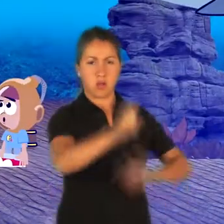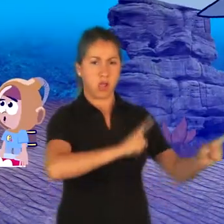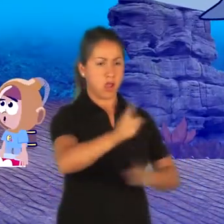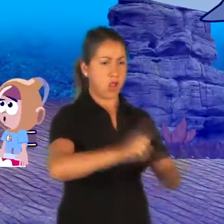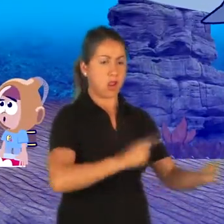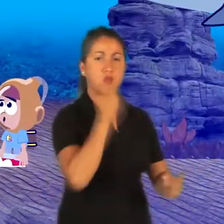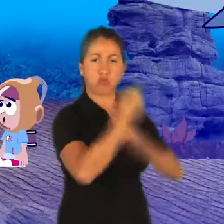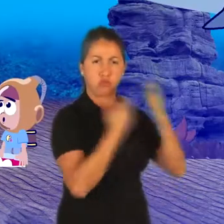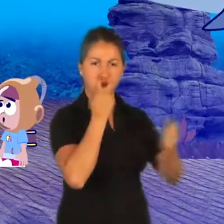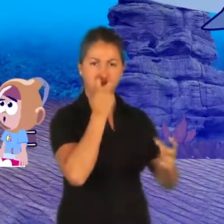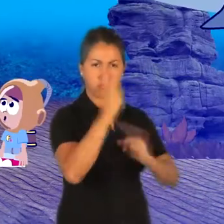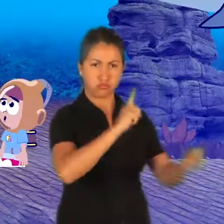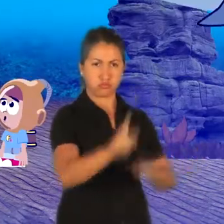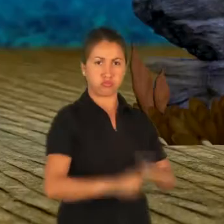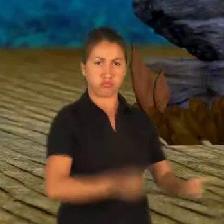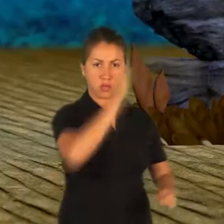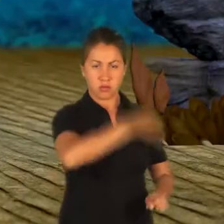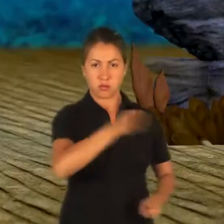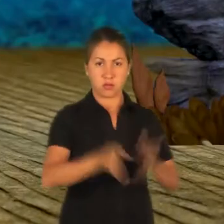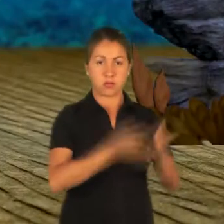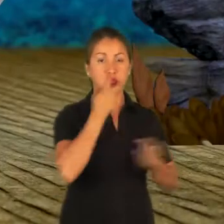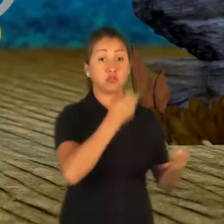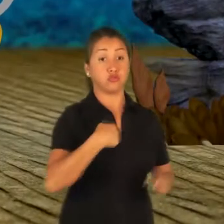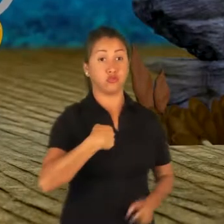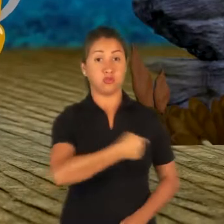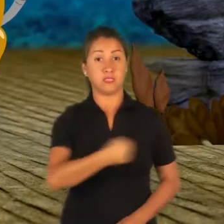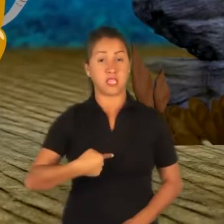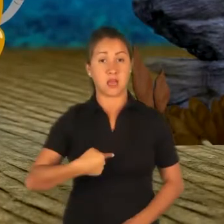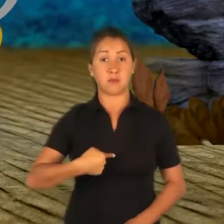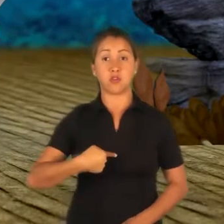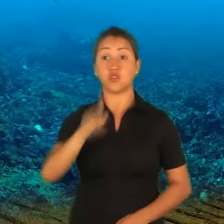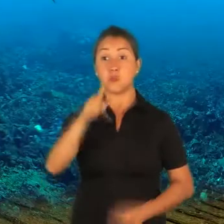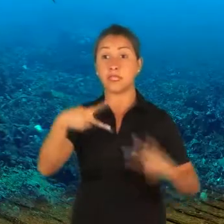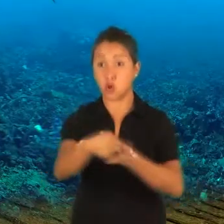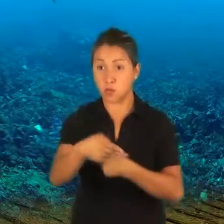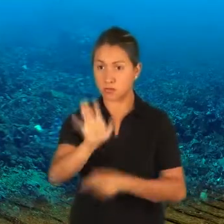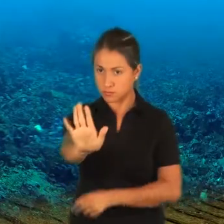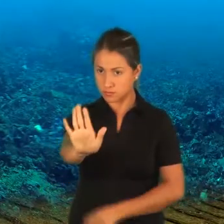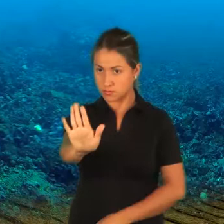La cuadrilla se ordena en tres batallones. Yo me llamo. ¡No me interrumpa!